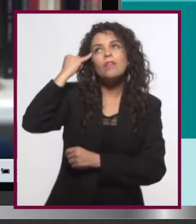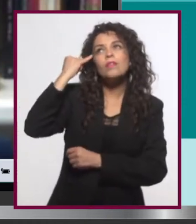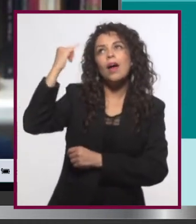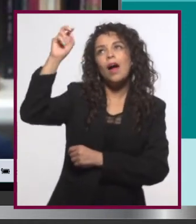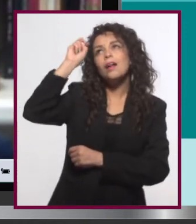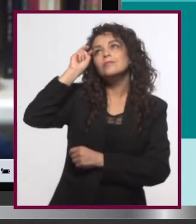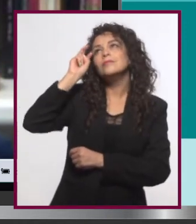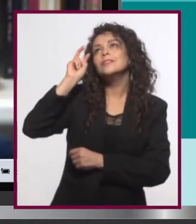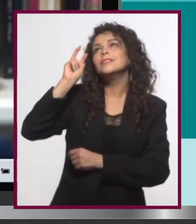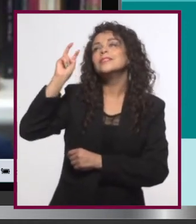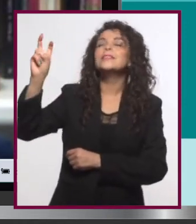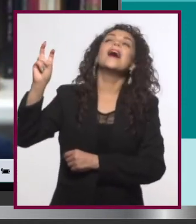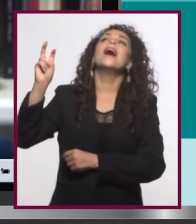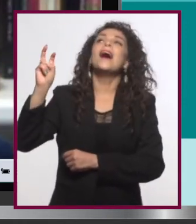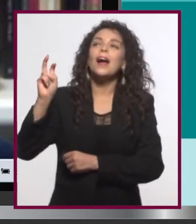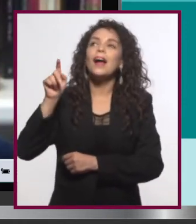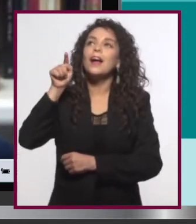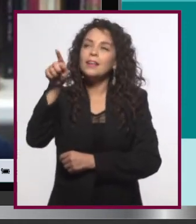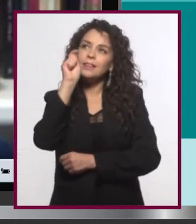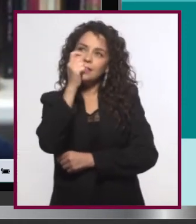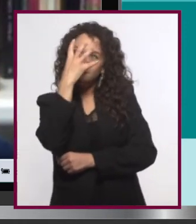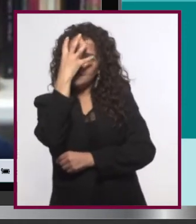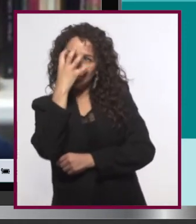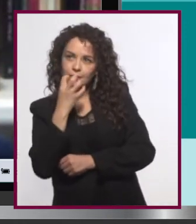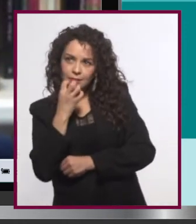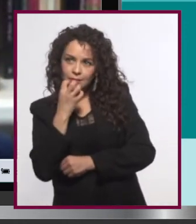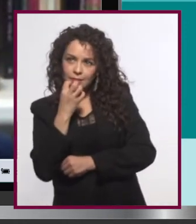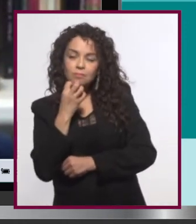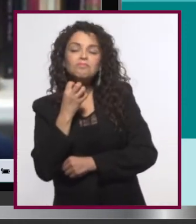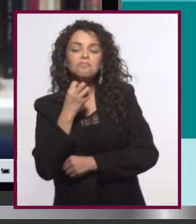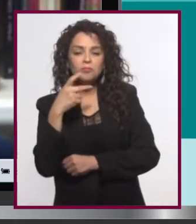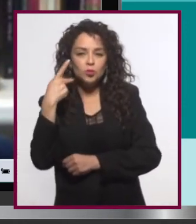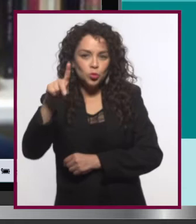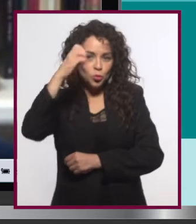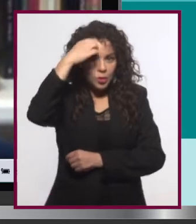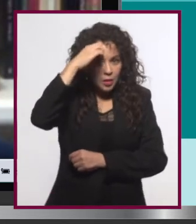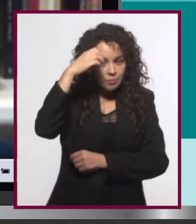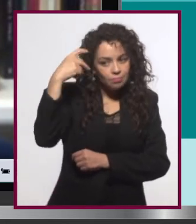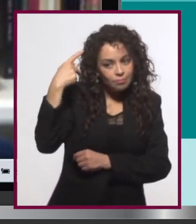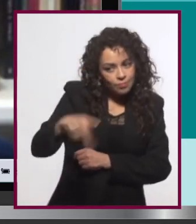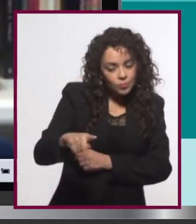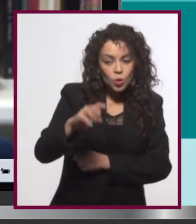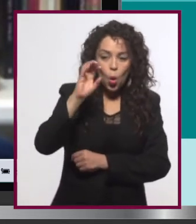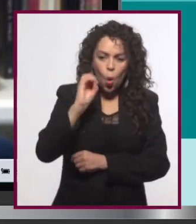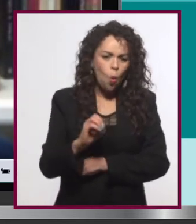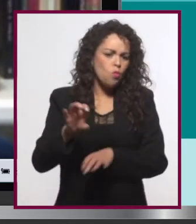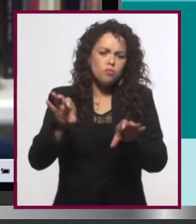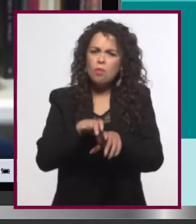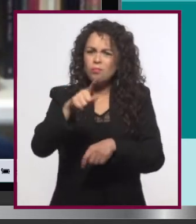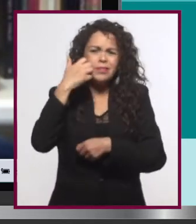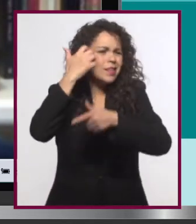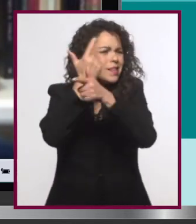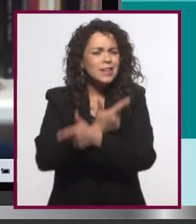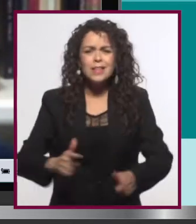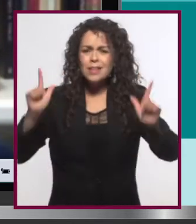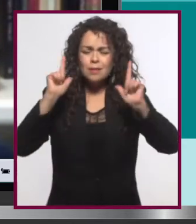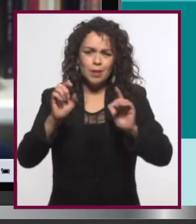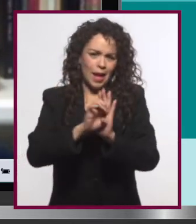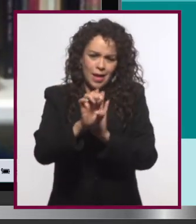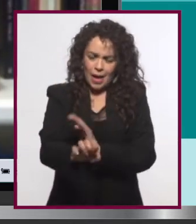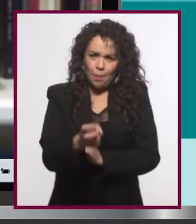y proyectar como esa idea de tristeza en su propia experiencia o en donde quiera o como quiera.